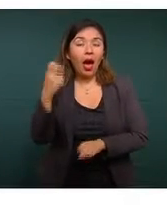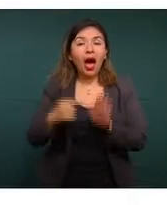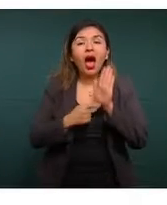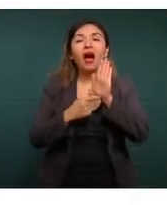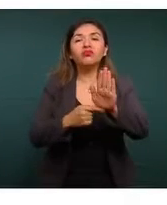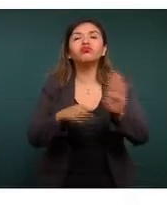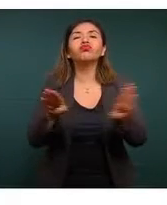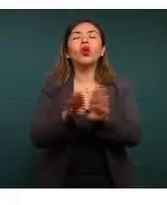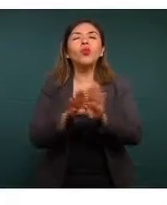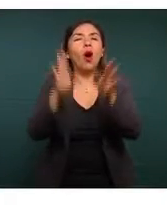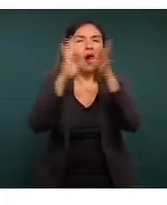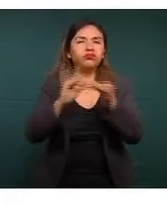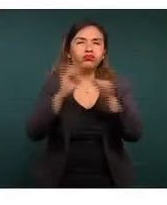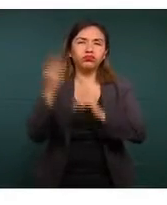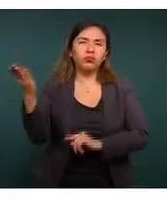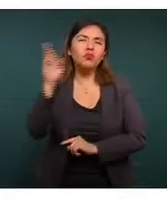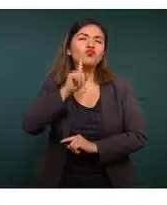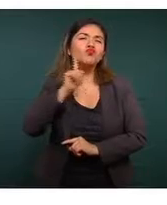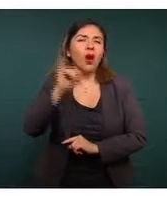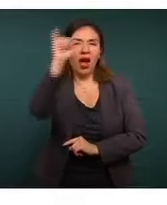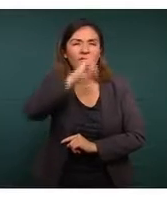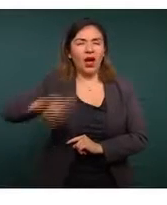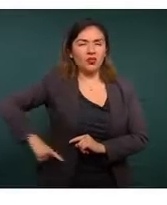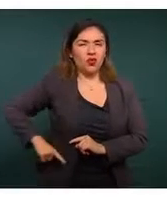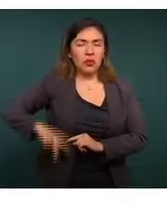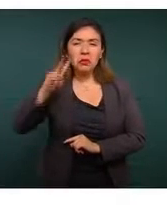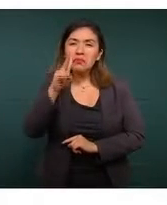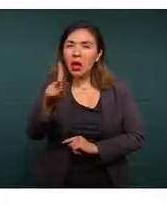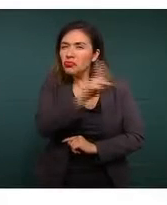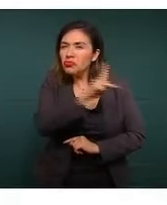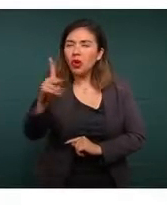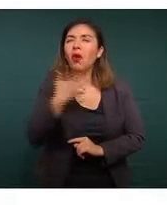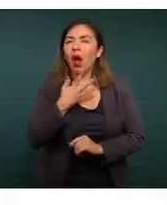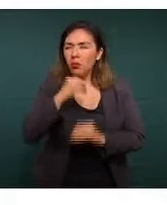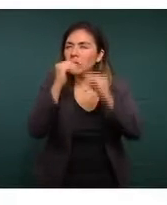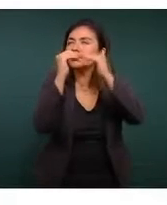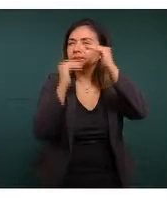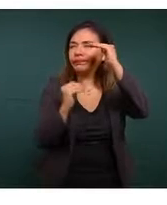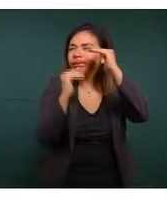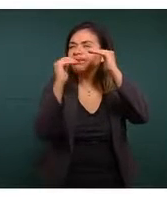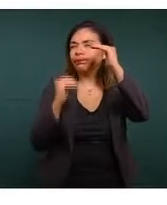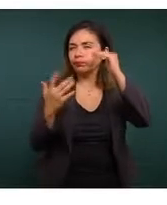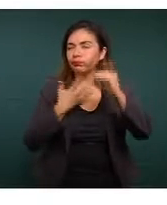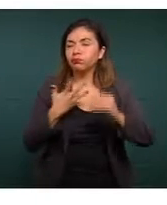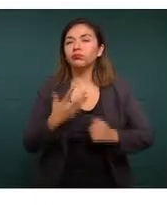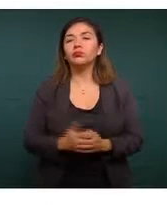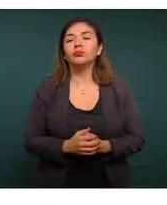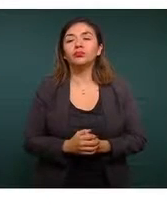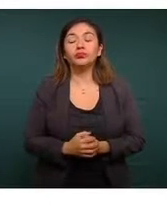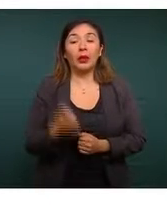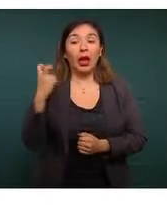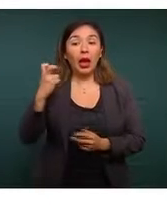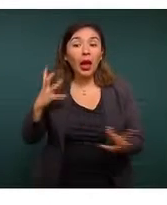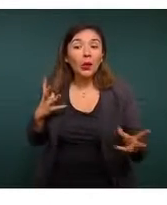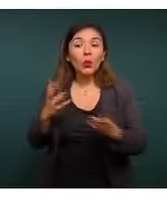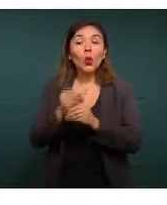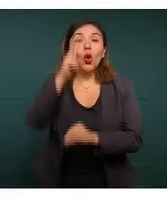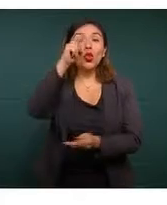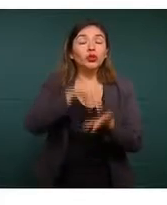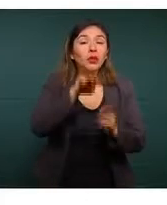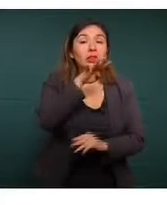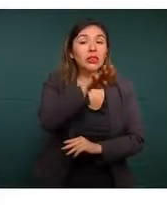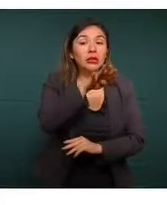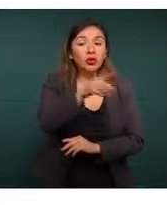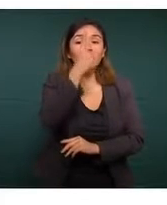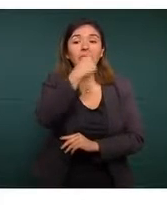citó la jefa de gobierno, que es una tendencia hacia la baja. Aquí tenemos el acumulado. En año